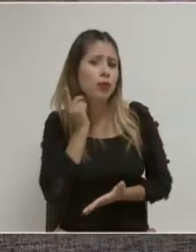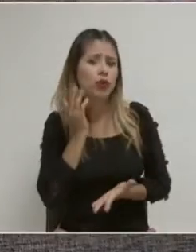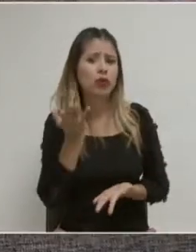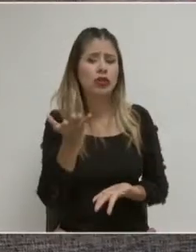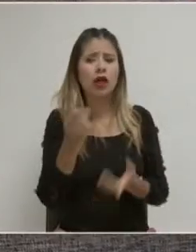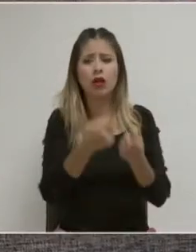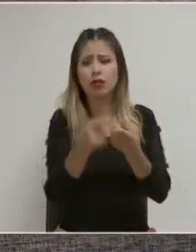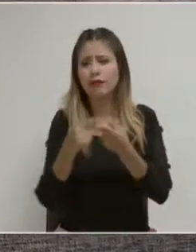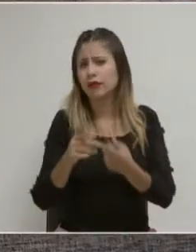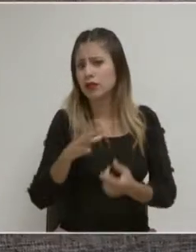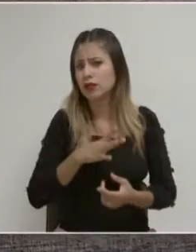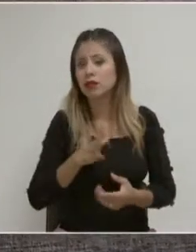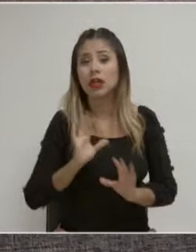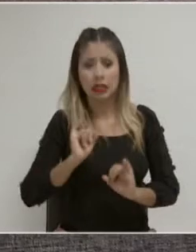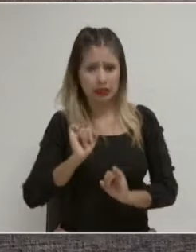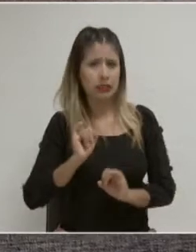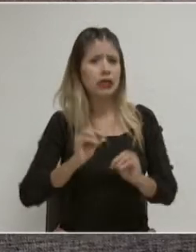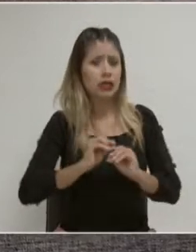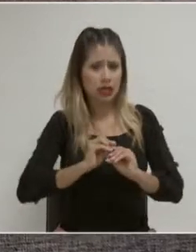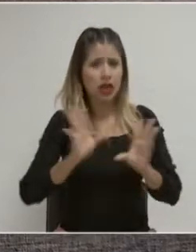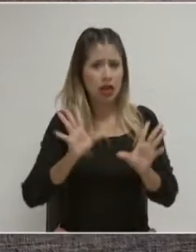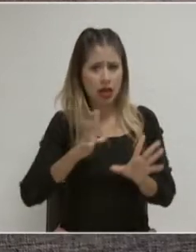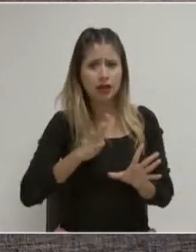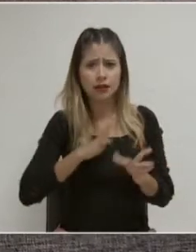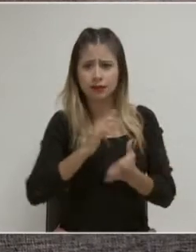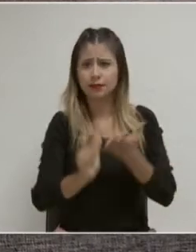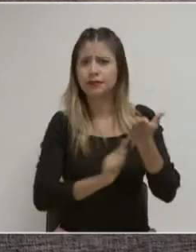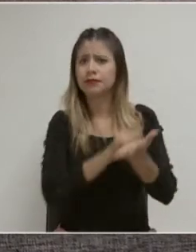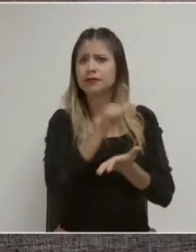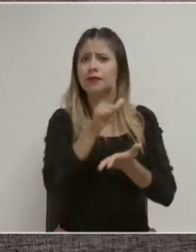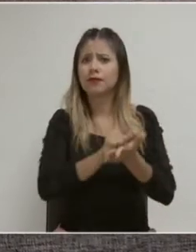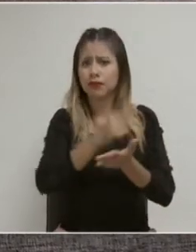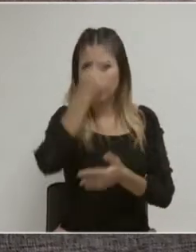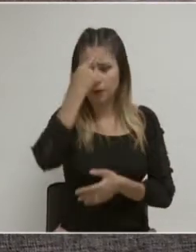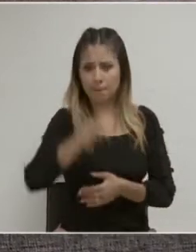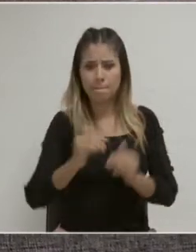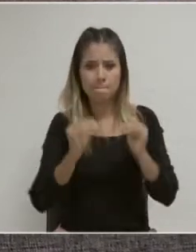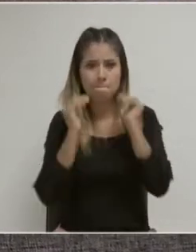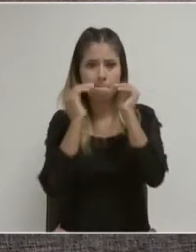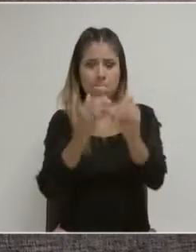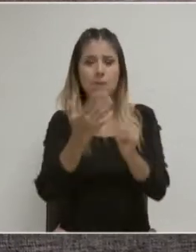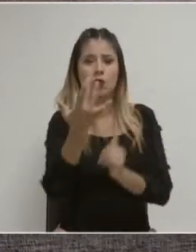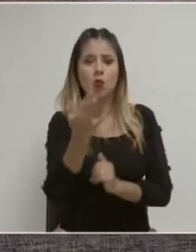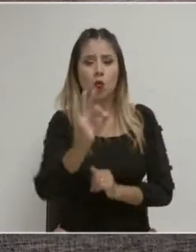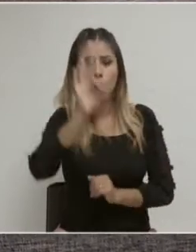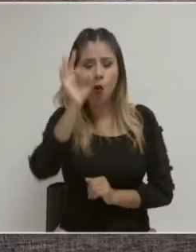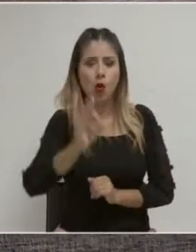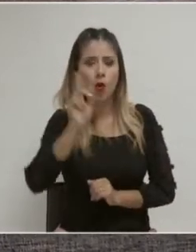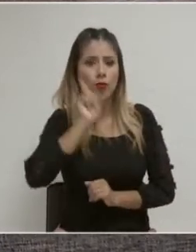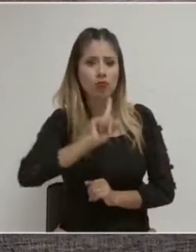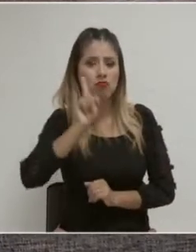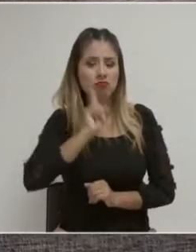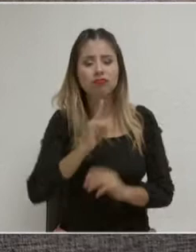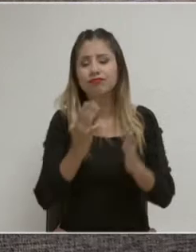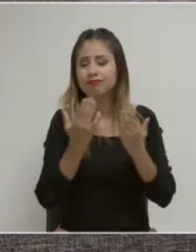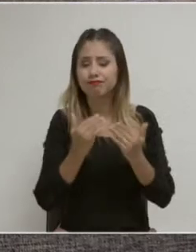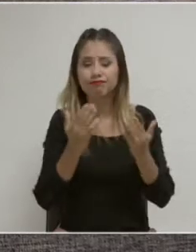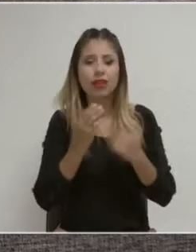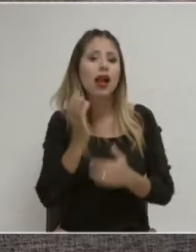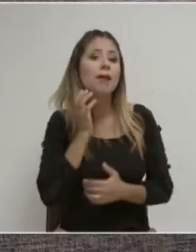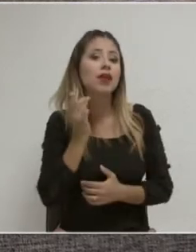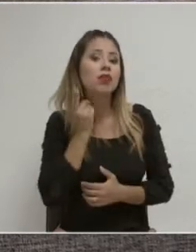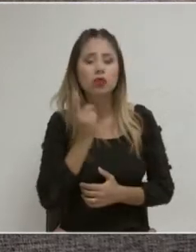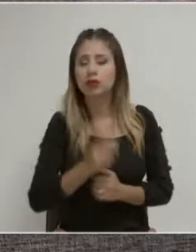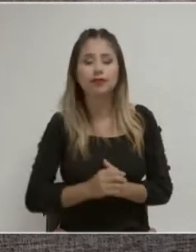la legislatura de la paridad de género. No tenemos un 50% exacto en la Cámara de Diputados, es